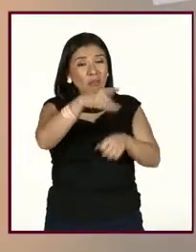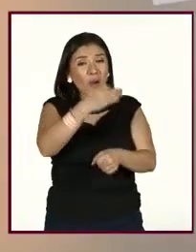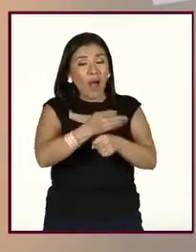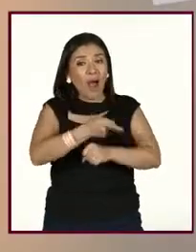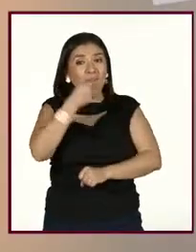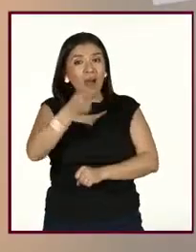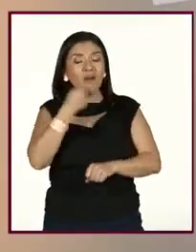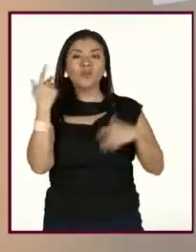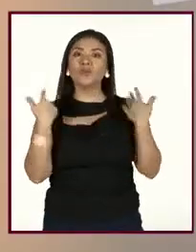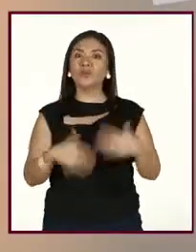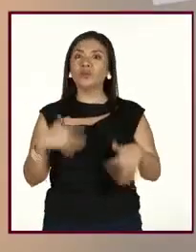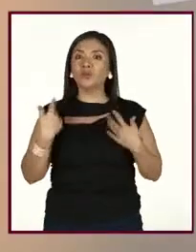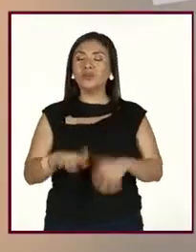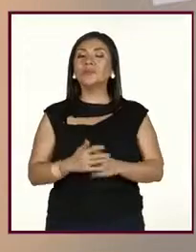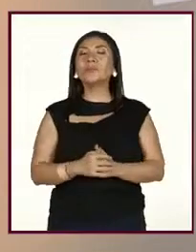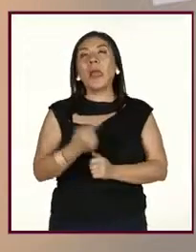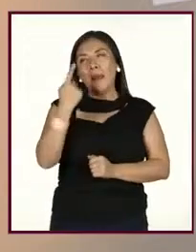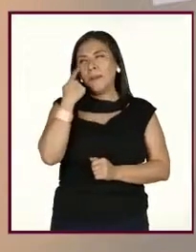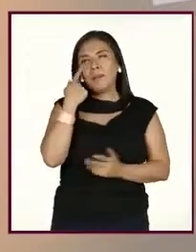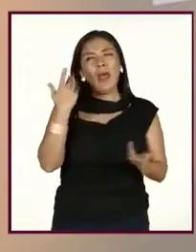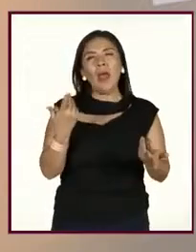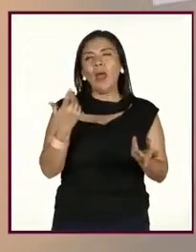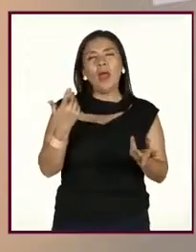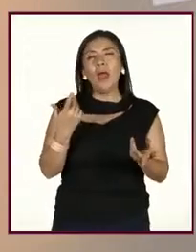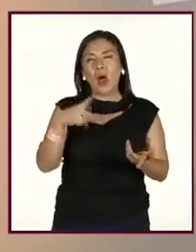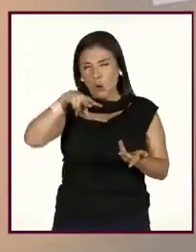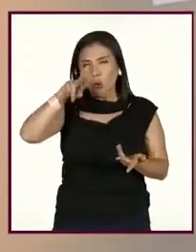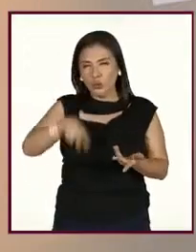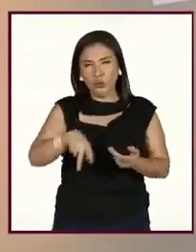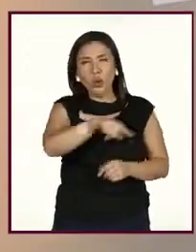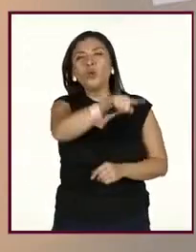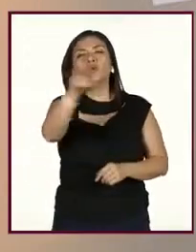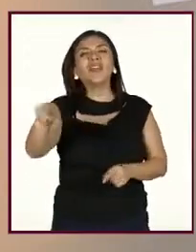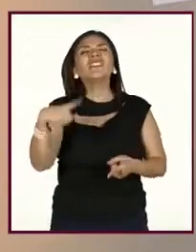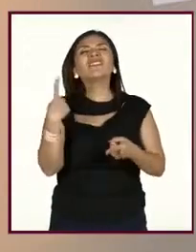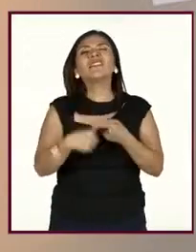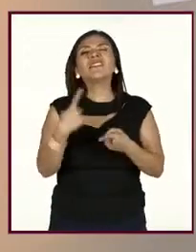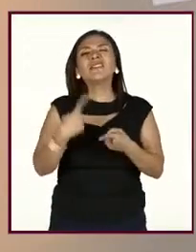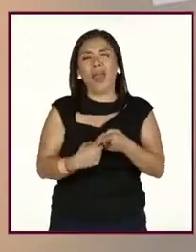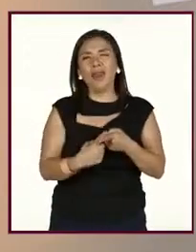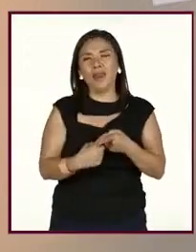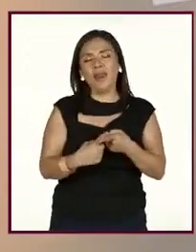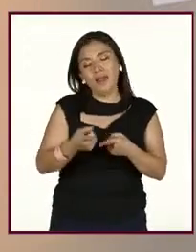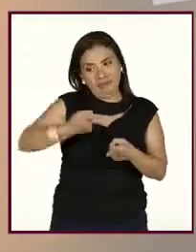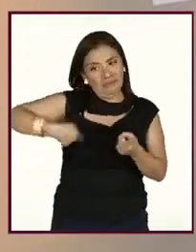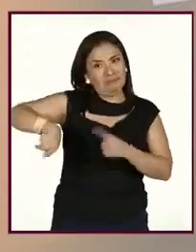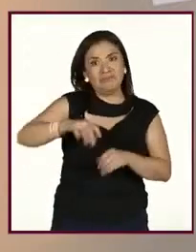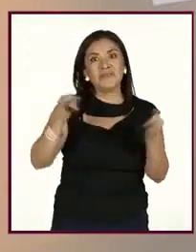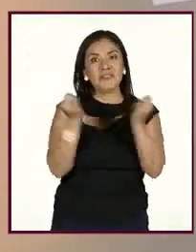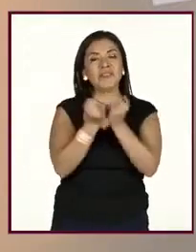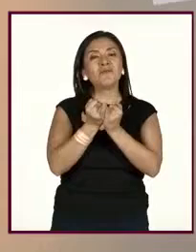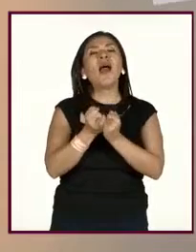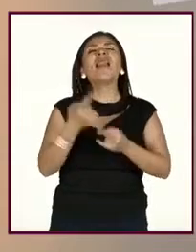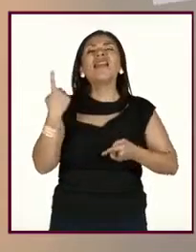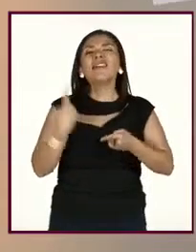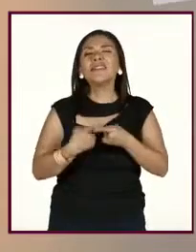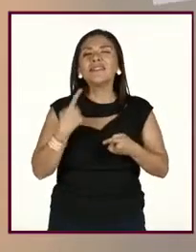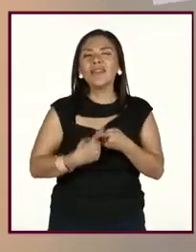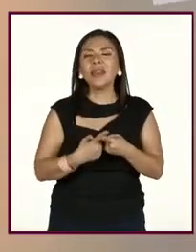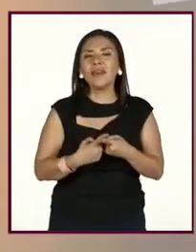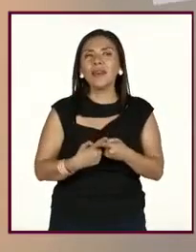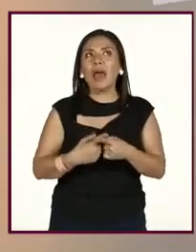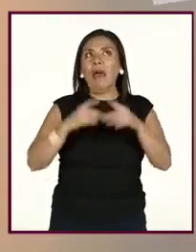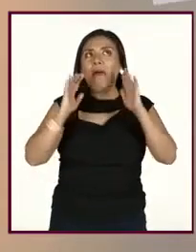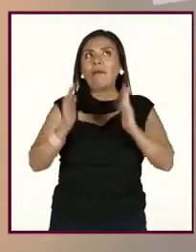la maestra, porque a ver, ¿quién es de ustedes o quién es de nosotros, de nosotras? Tenemos